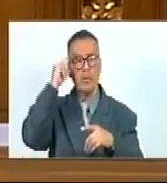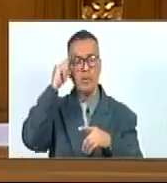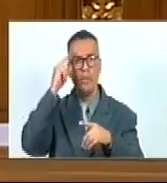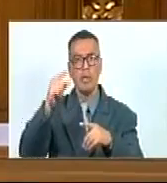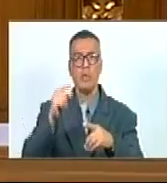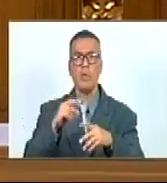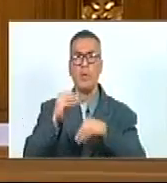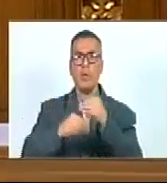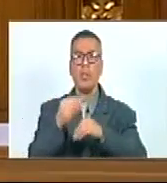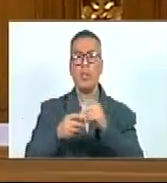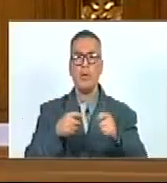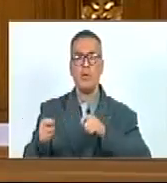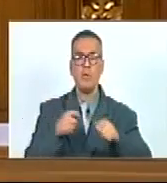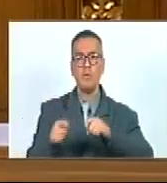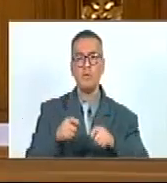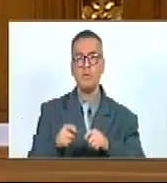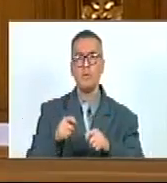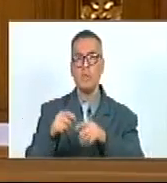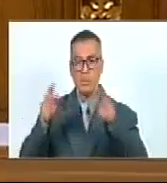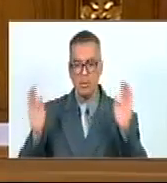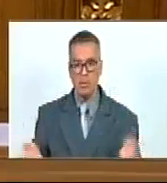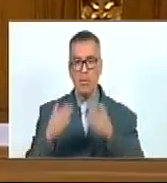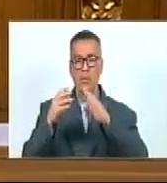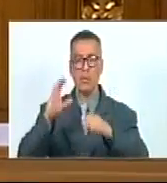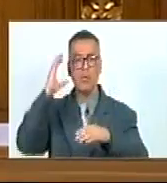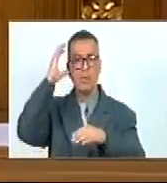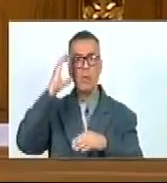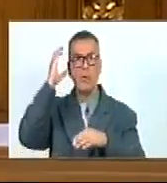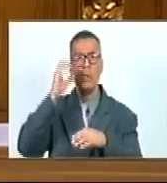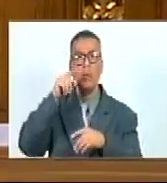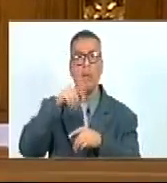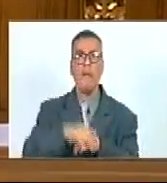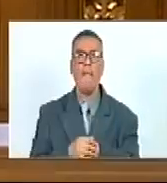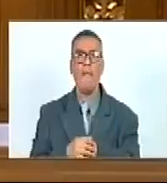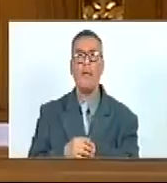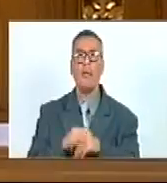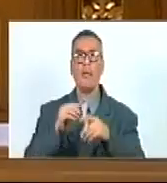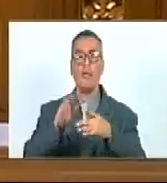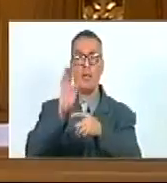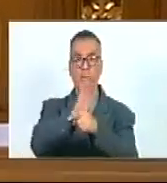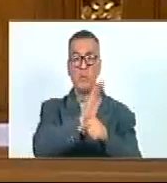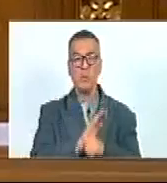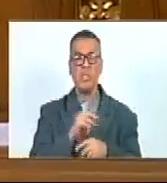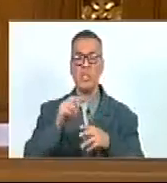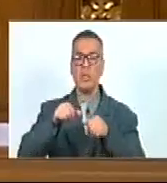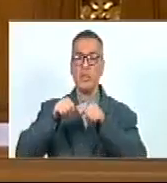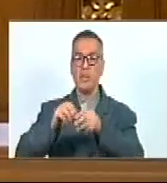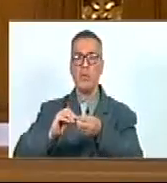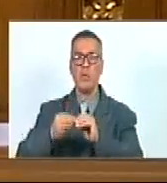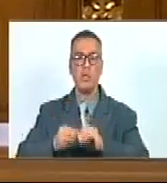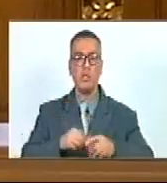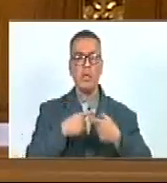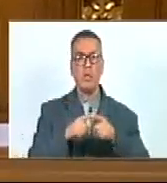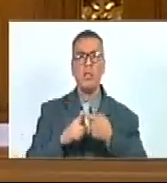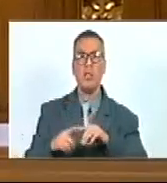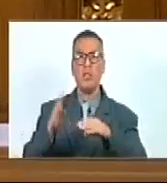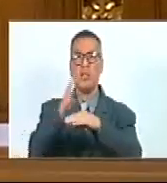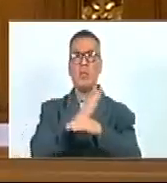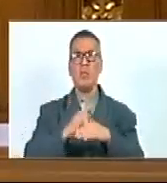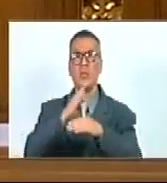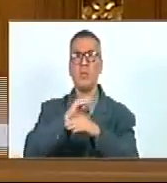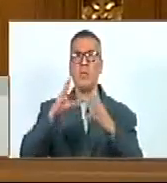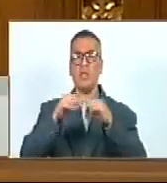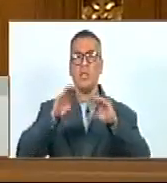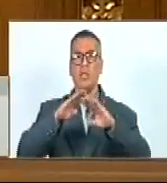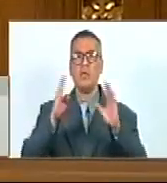Para Desarrollar Acciones Que Promuevan La Concientización Sobre La Protección Y Mantenimiento De La Diversidad Biológica A